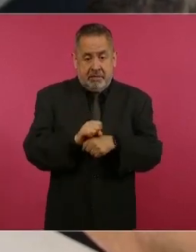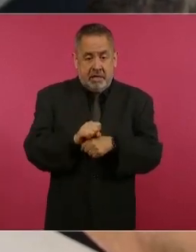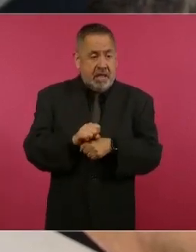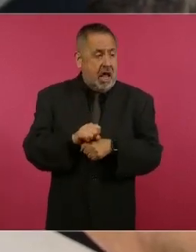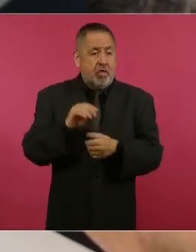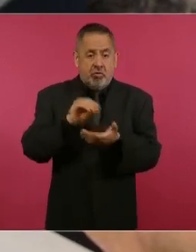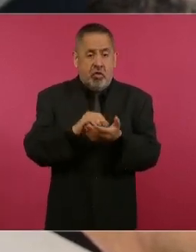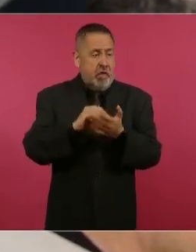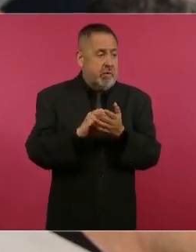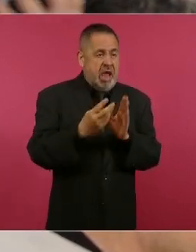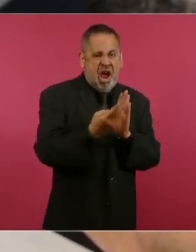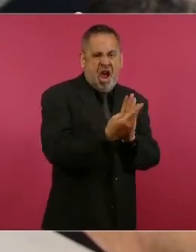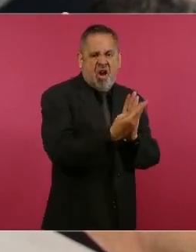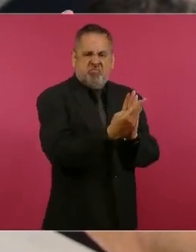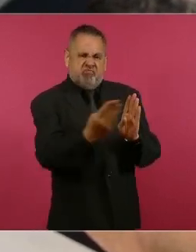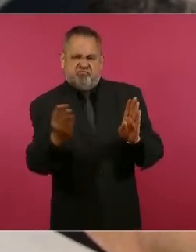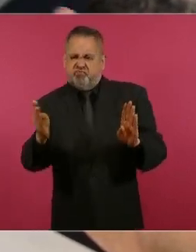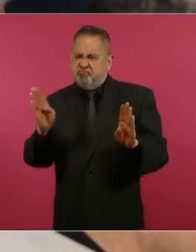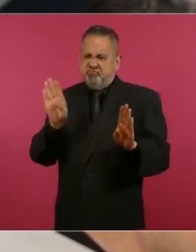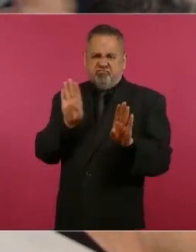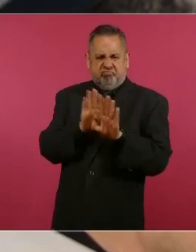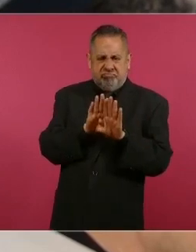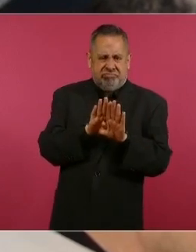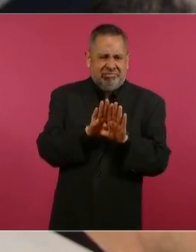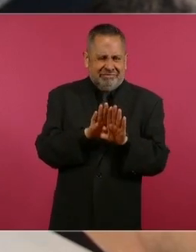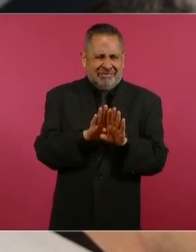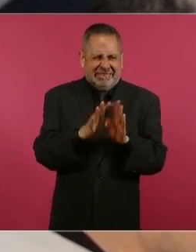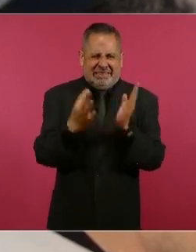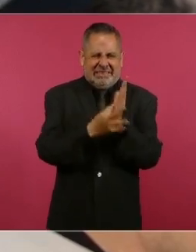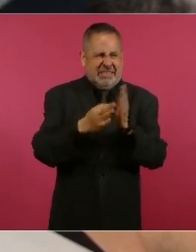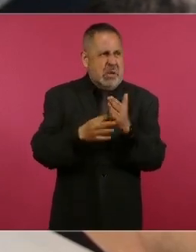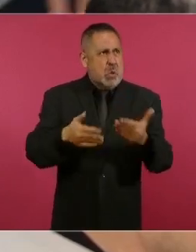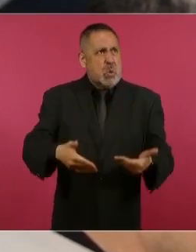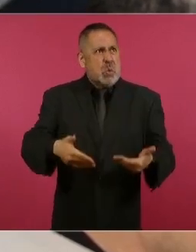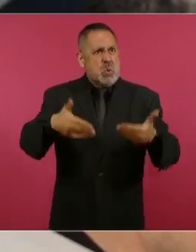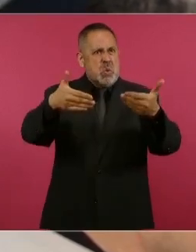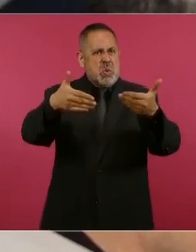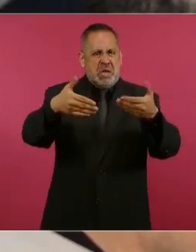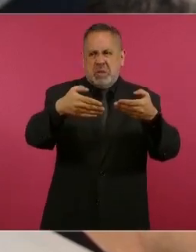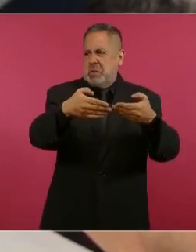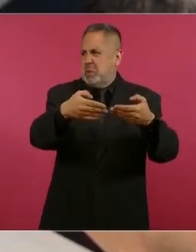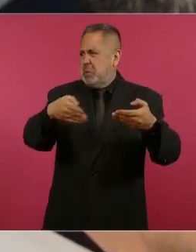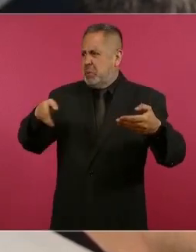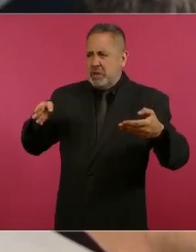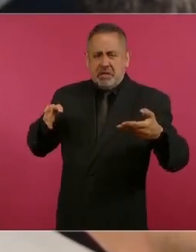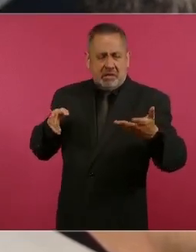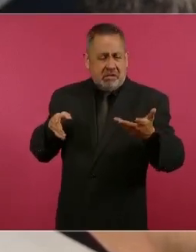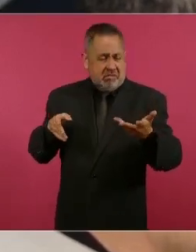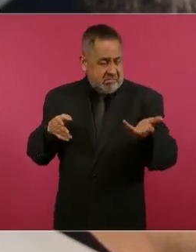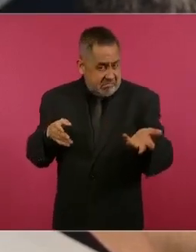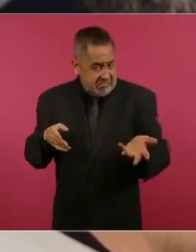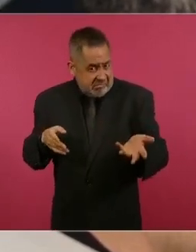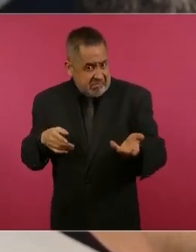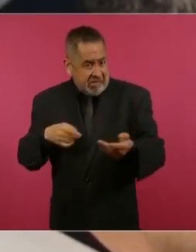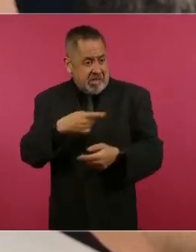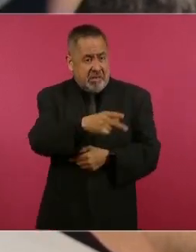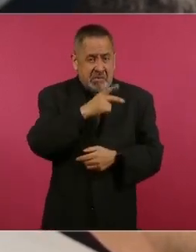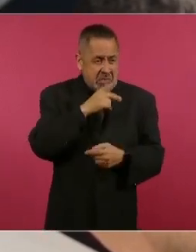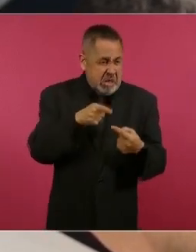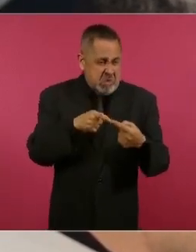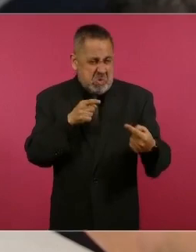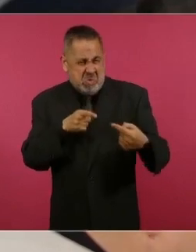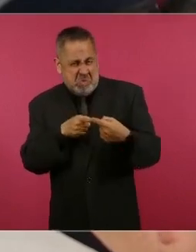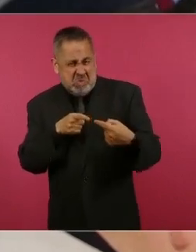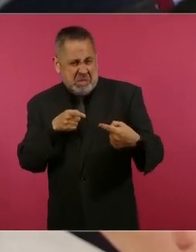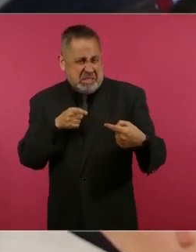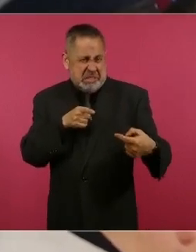amurallado Palacio y si esto no ve que tense la relación con los padres rumbo